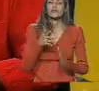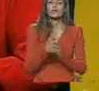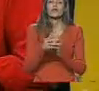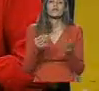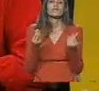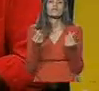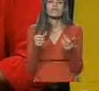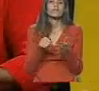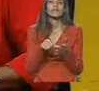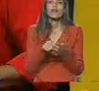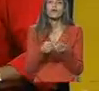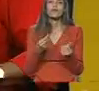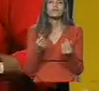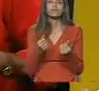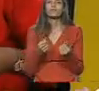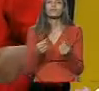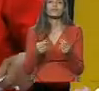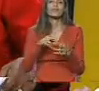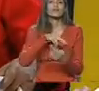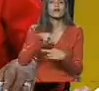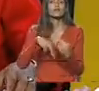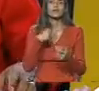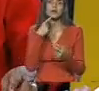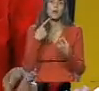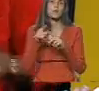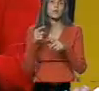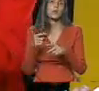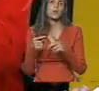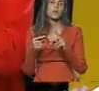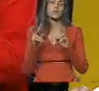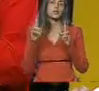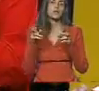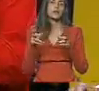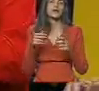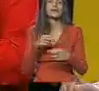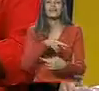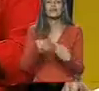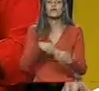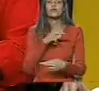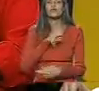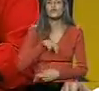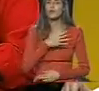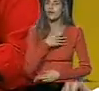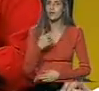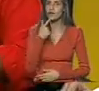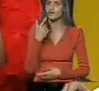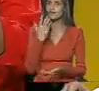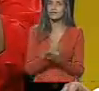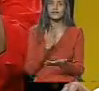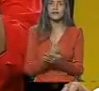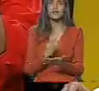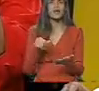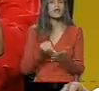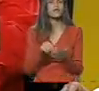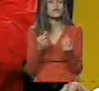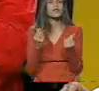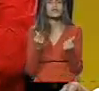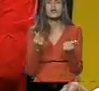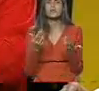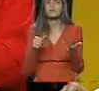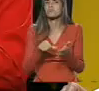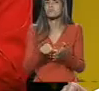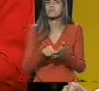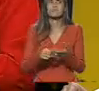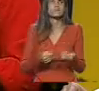Revolución? Me le cambiaron el nombre, ahora le pusieron otro segmento. Pero en la Revolución nosotros queremos decir siempre, ¿dónde van los recursos?